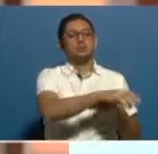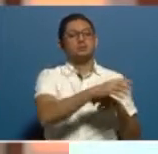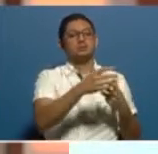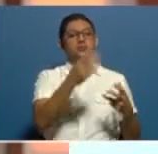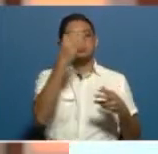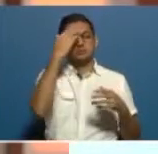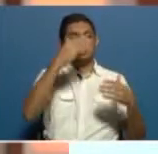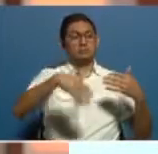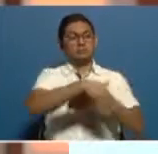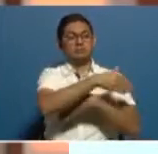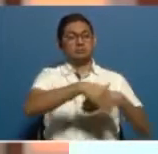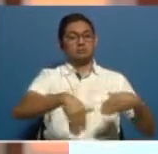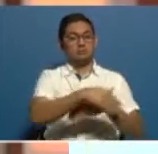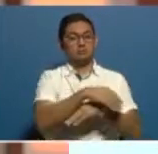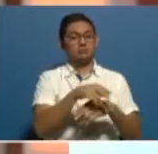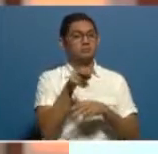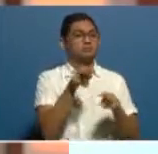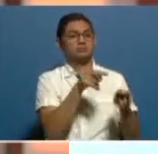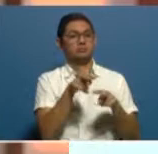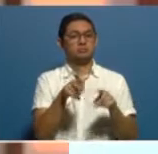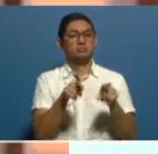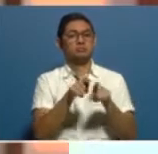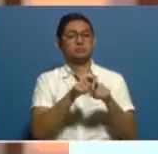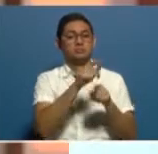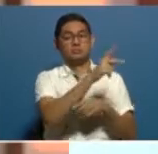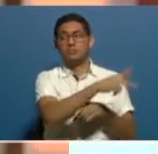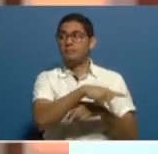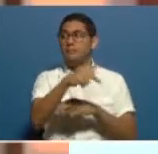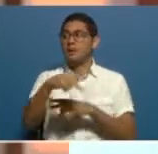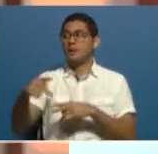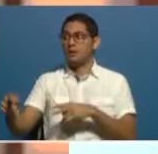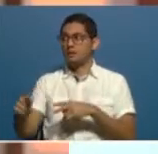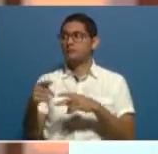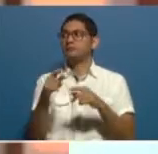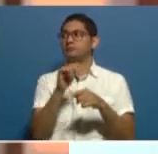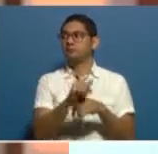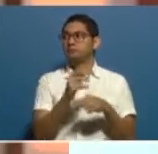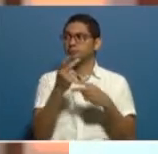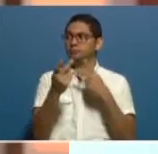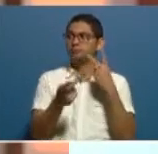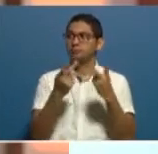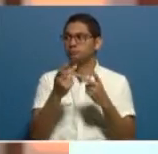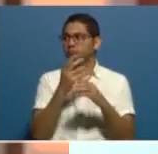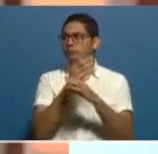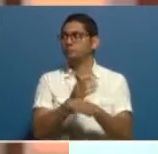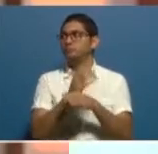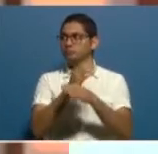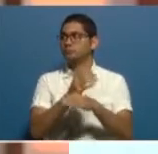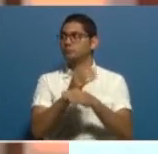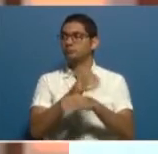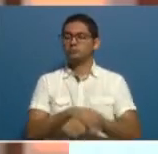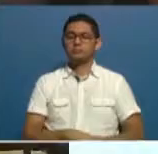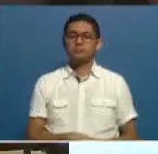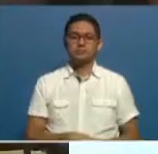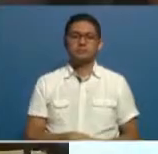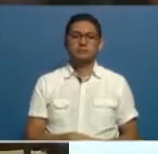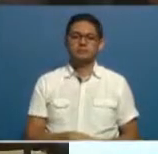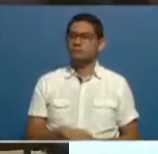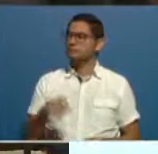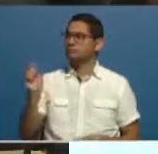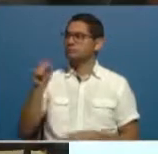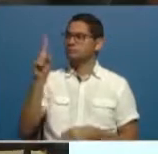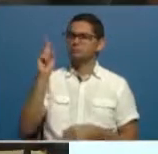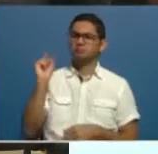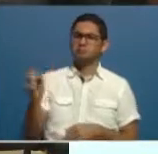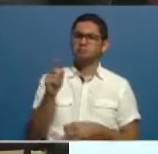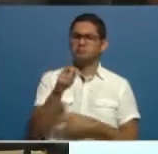por carretera y 12 playas a nivel nacional que van a estar vigiladas por nuestros guardavidas. Para efectos de